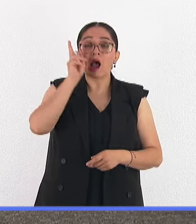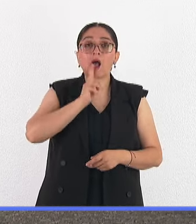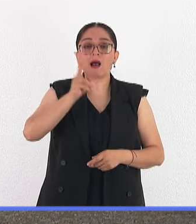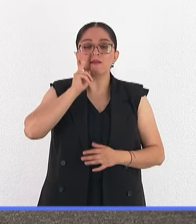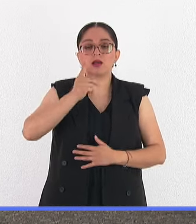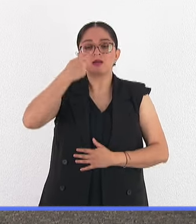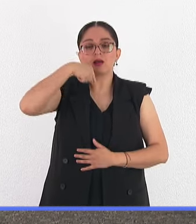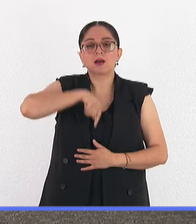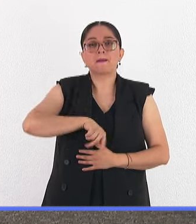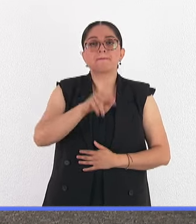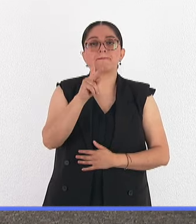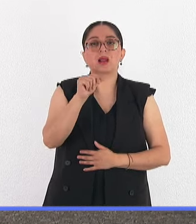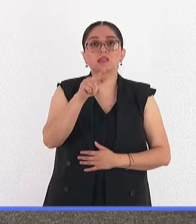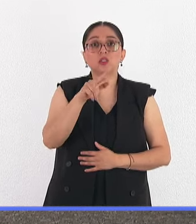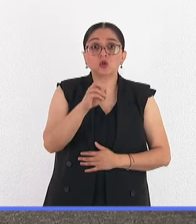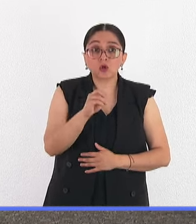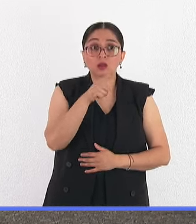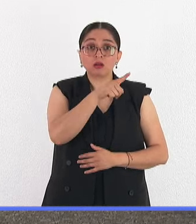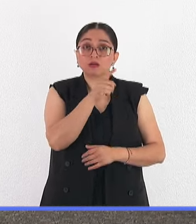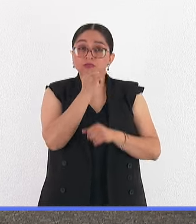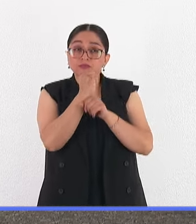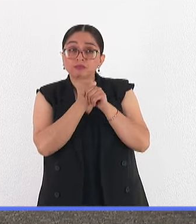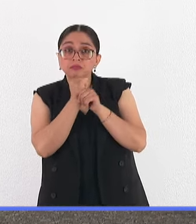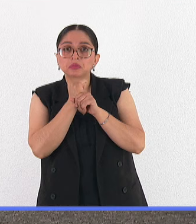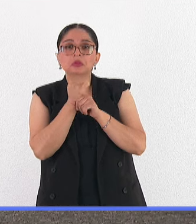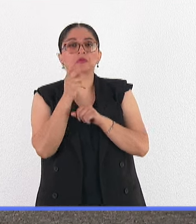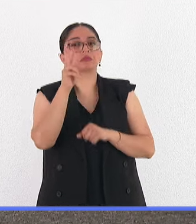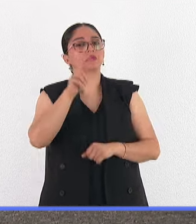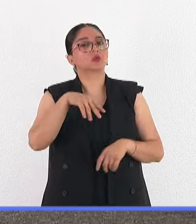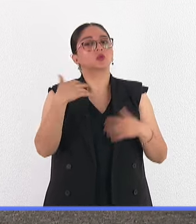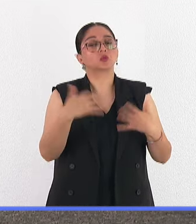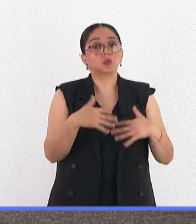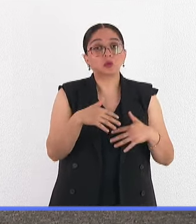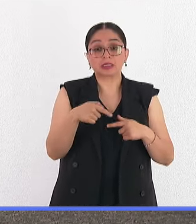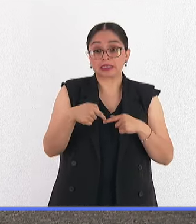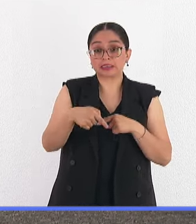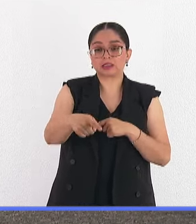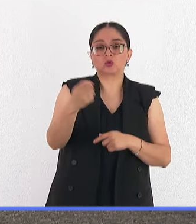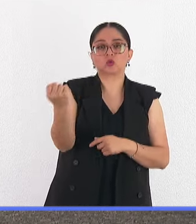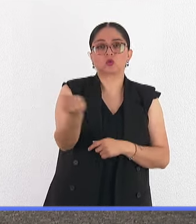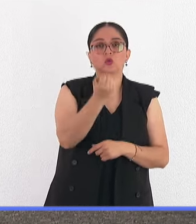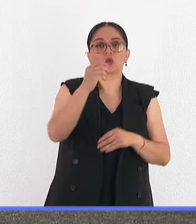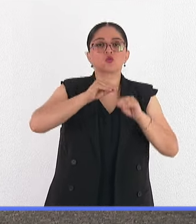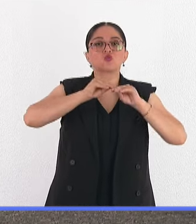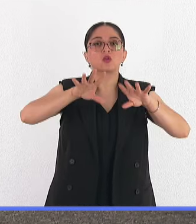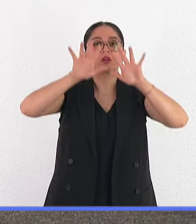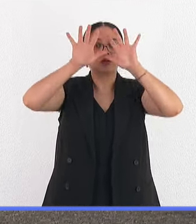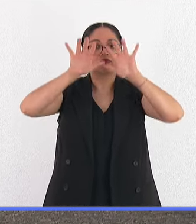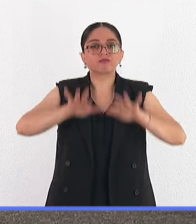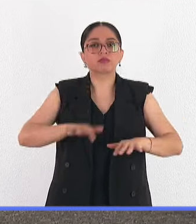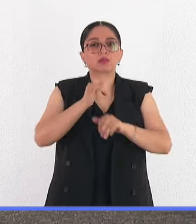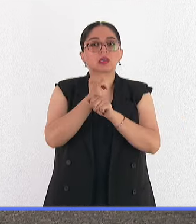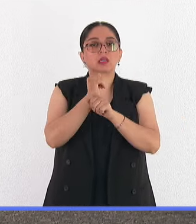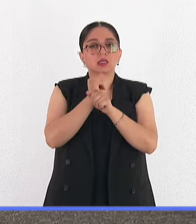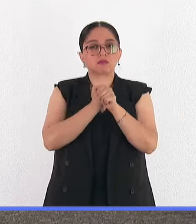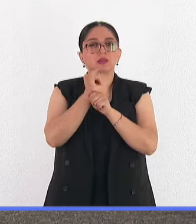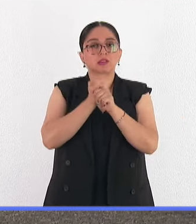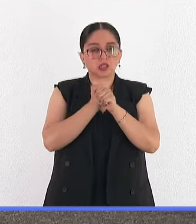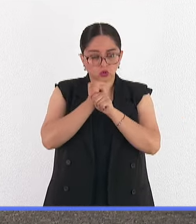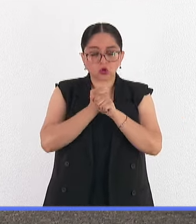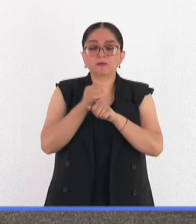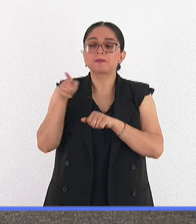hemos tenido, afortunadamente, estamos por que nos publiquen un artículo donde estamos demostrando en laboratorio,